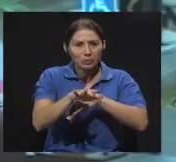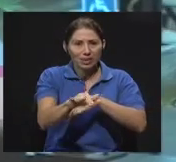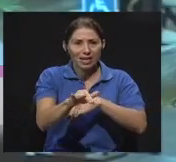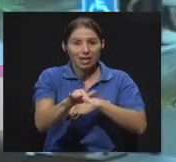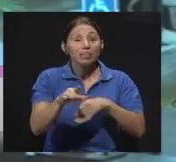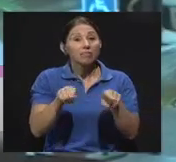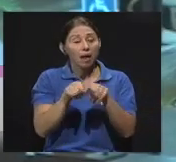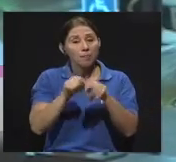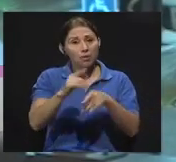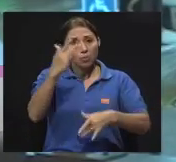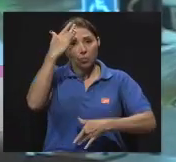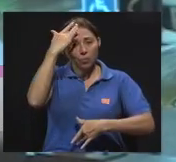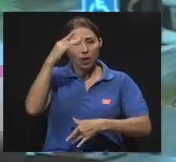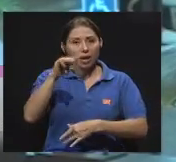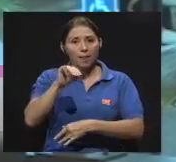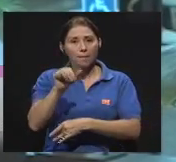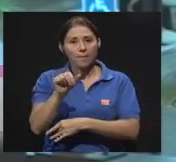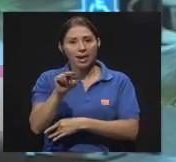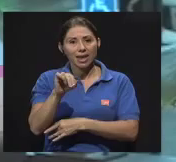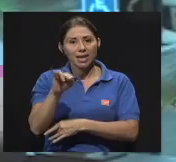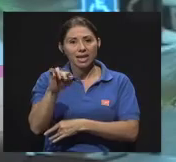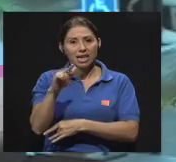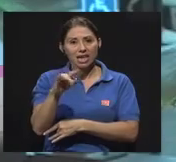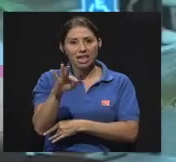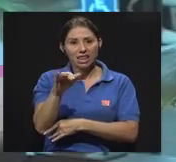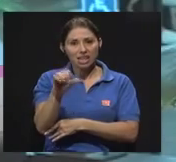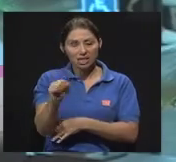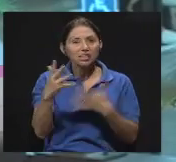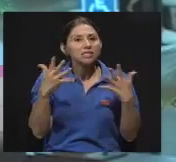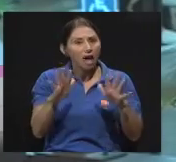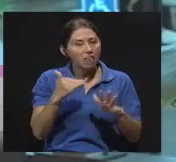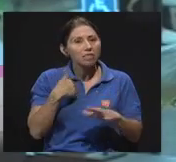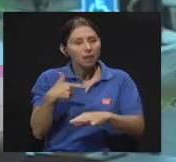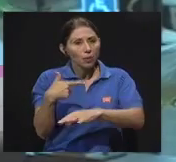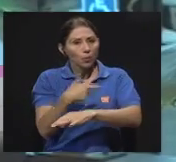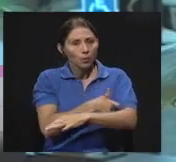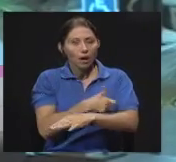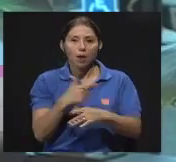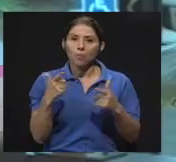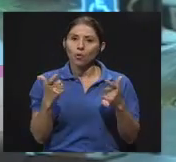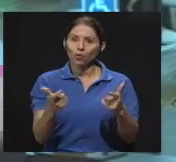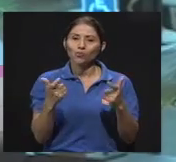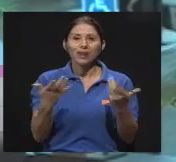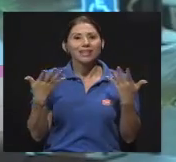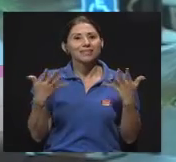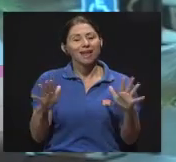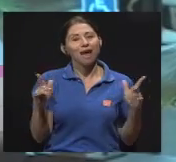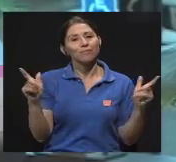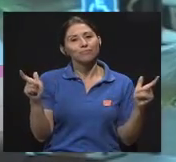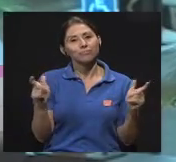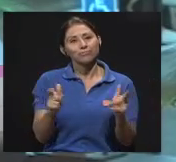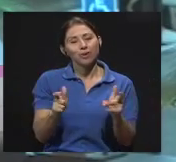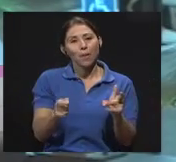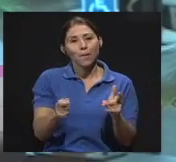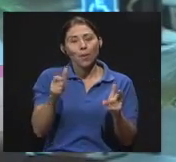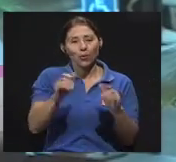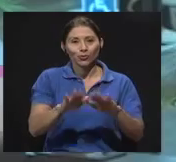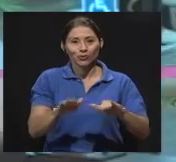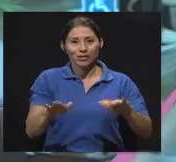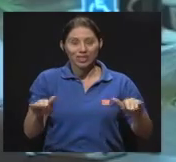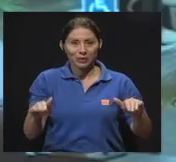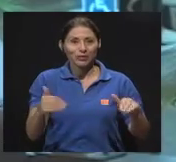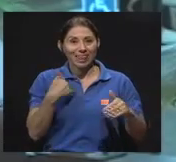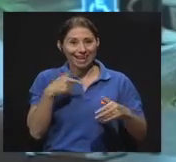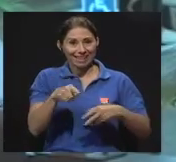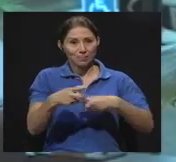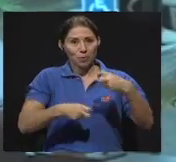meningitis ya hoy día tiene vacuna. Entonces ya tenemos, por suerte, pocos niños que lleguen a